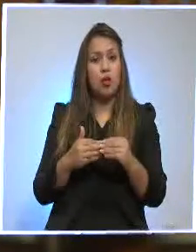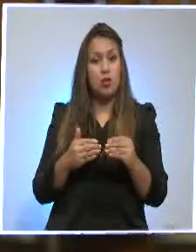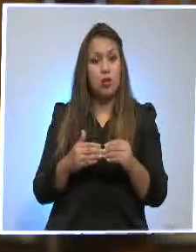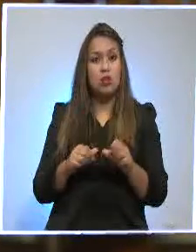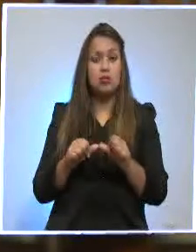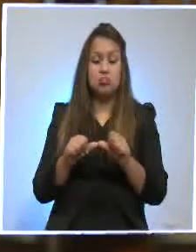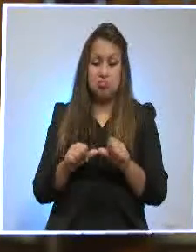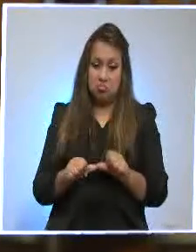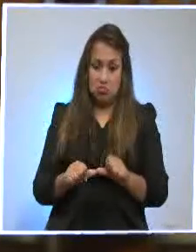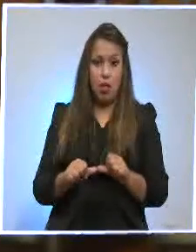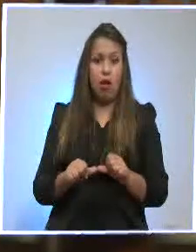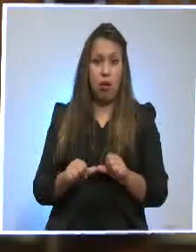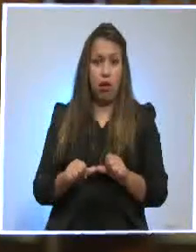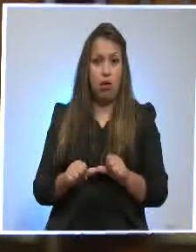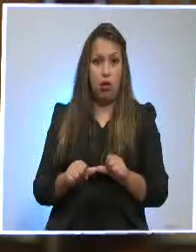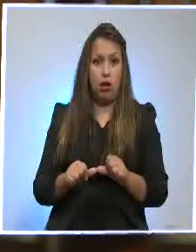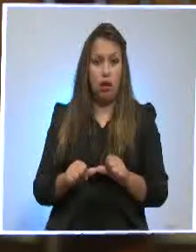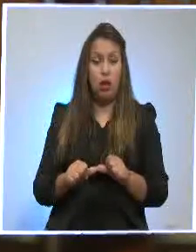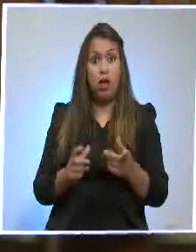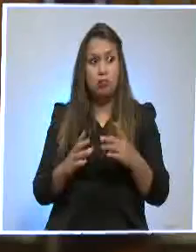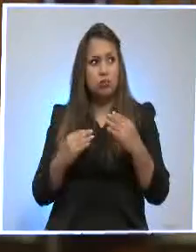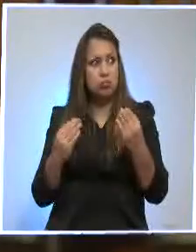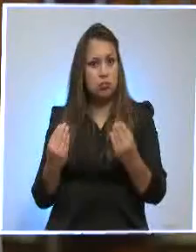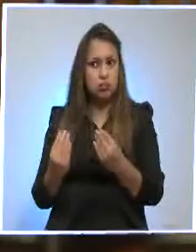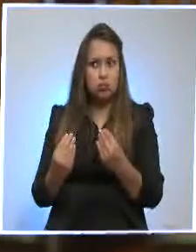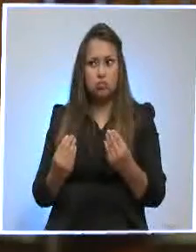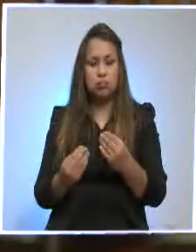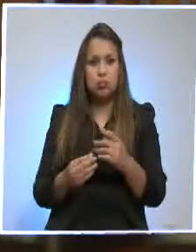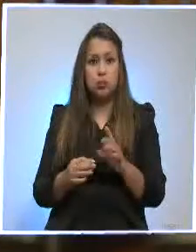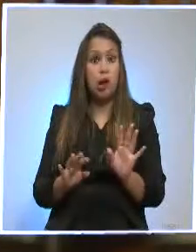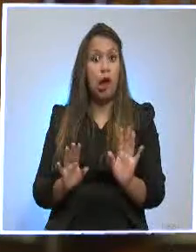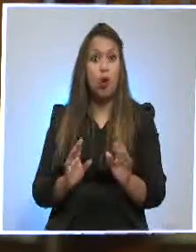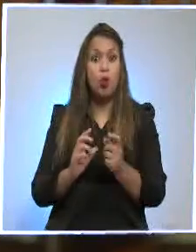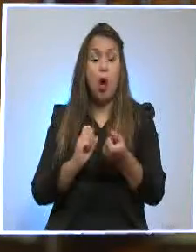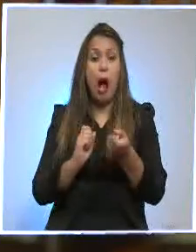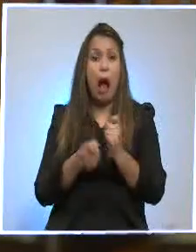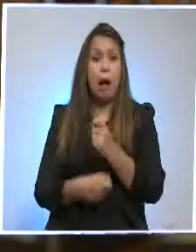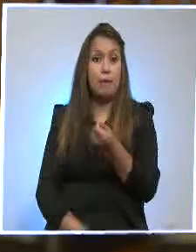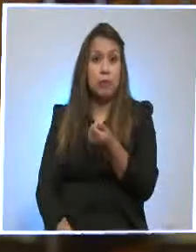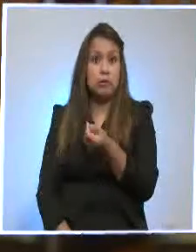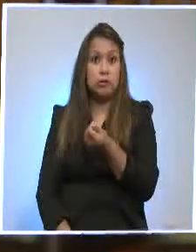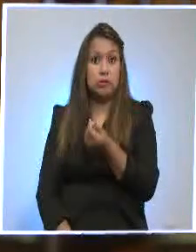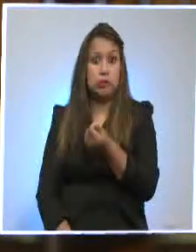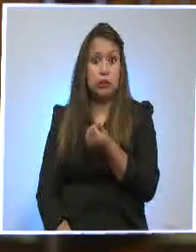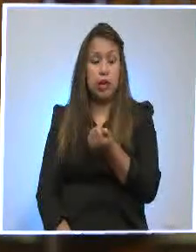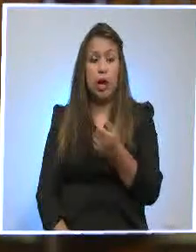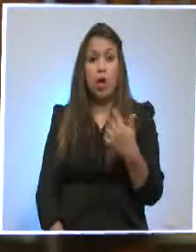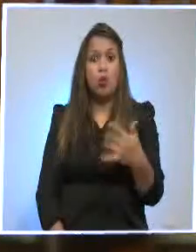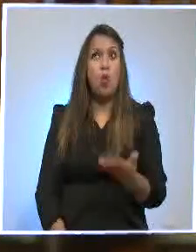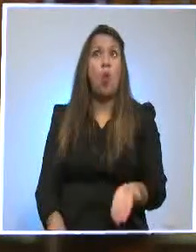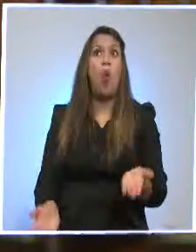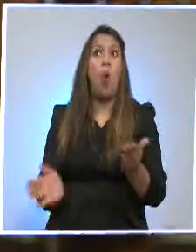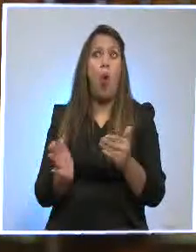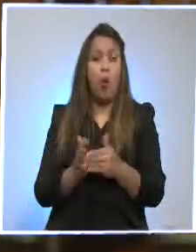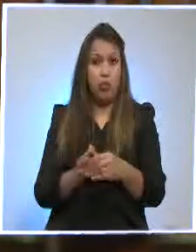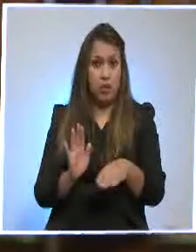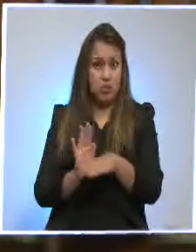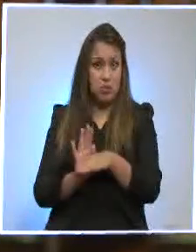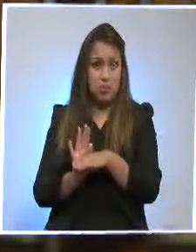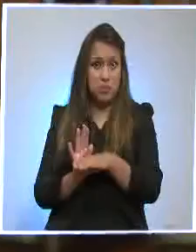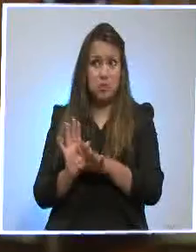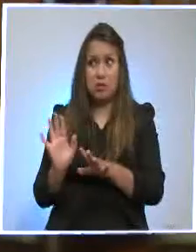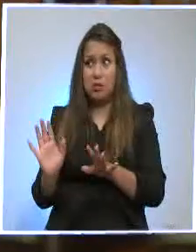la va a mantener. Quiero desvirtuar esos rumores que ha habido de que se va a eliminar o que va a haber un feriado bancario. Y ahí llamará la calma.